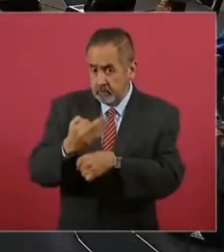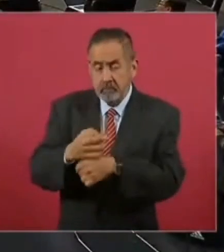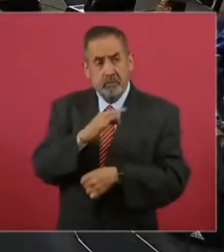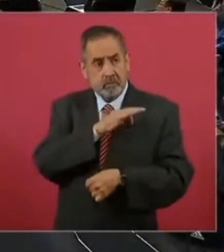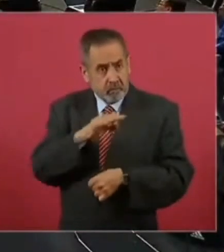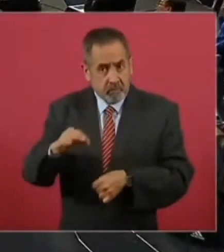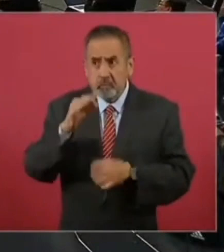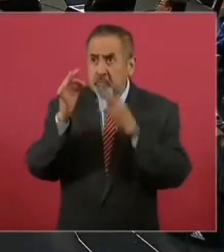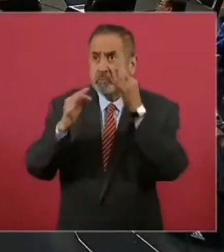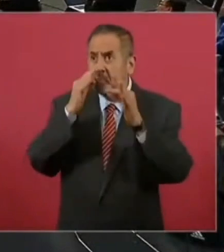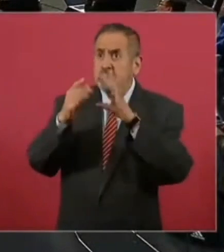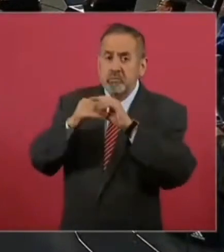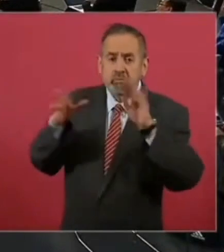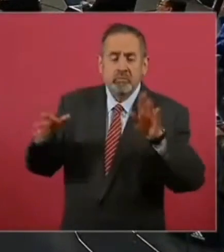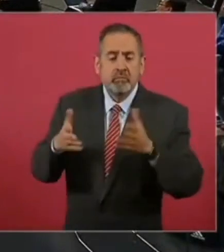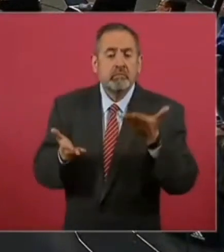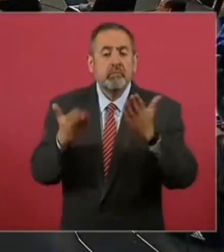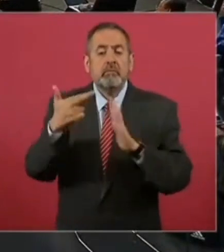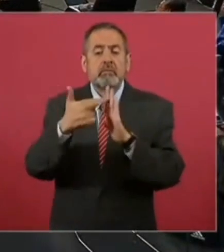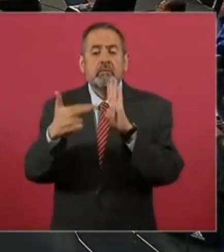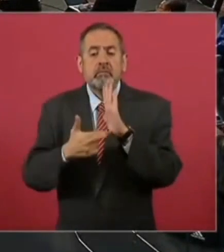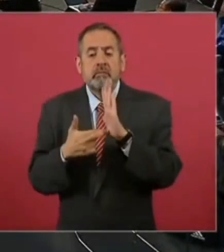dictan los partidos, que deciden...